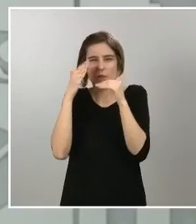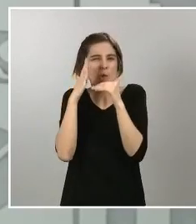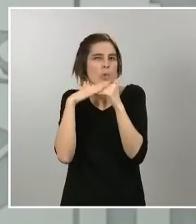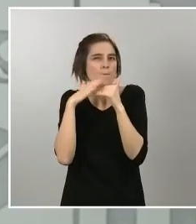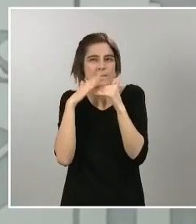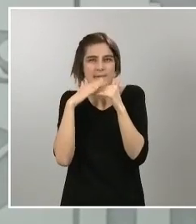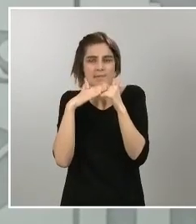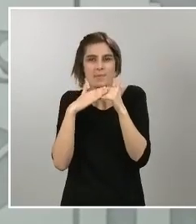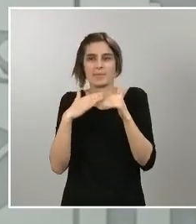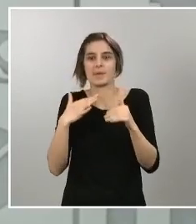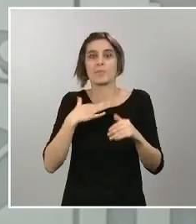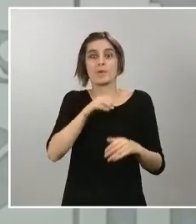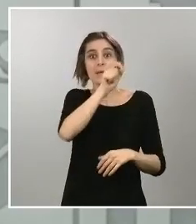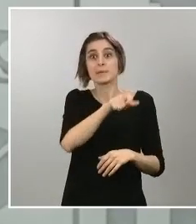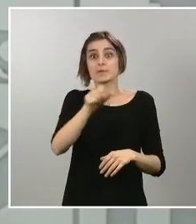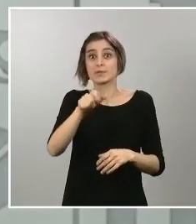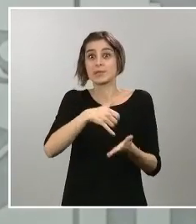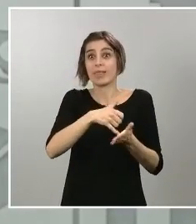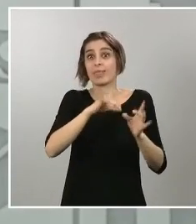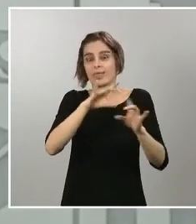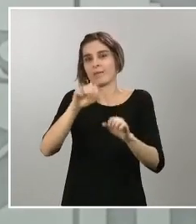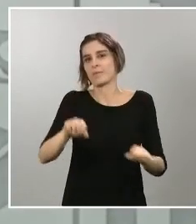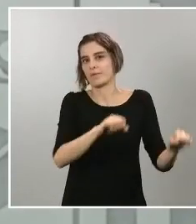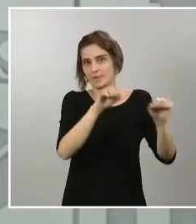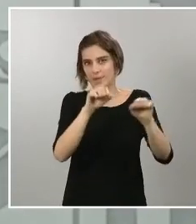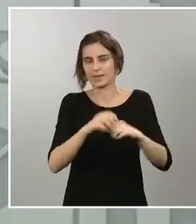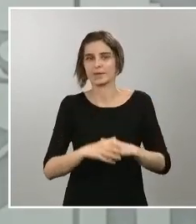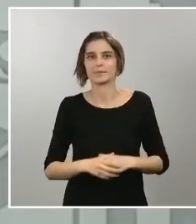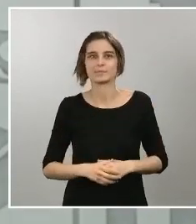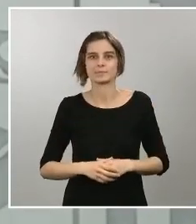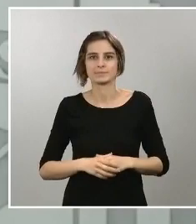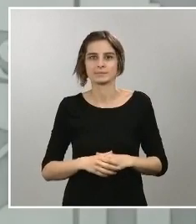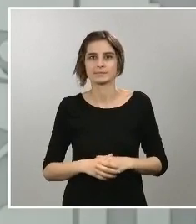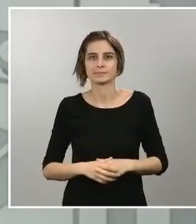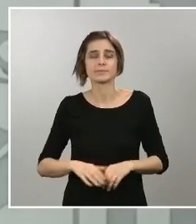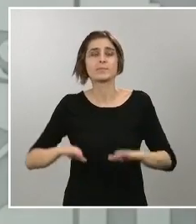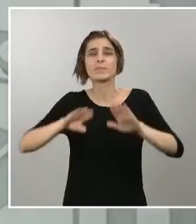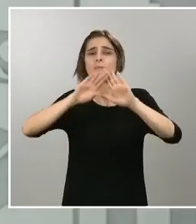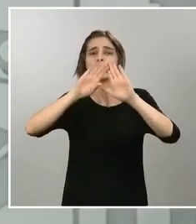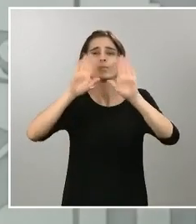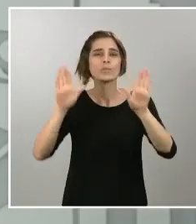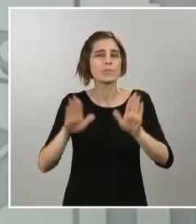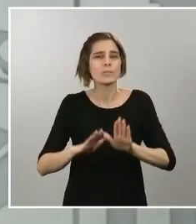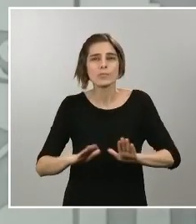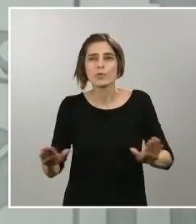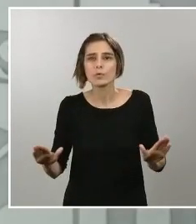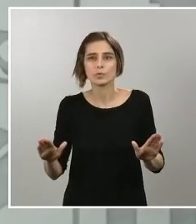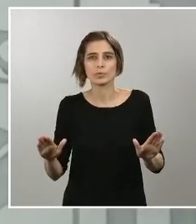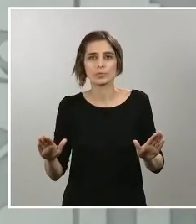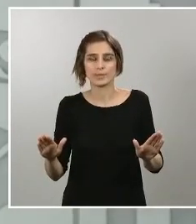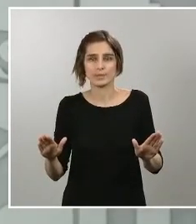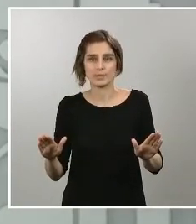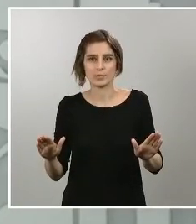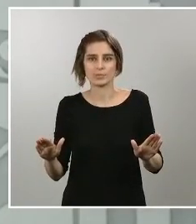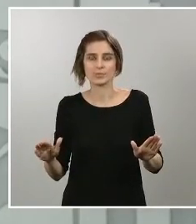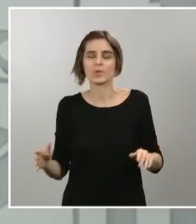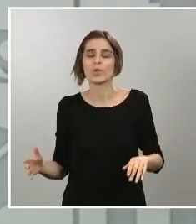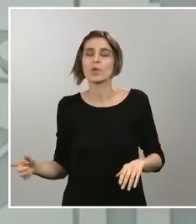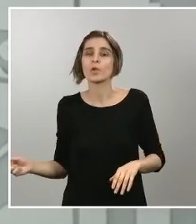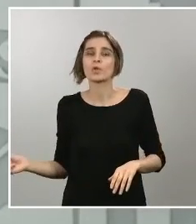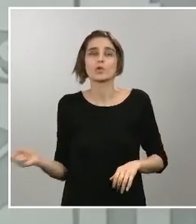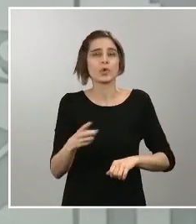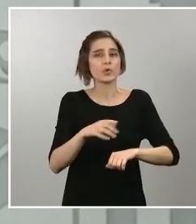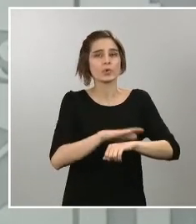vulnerables. Y, por último, quiero decir que el elemento esencial que ha ocupado al conjunto de los ministerios durante los últimos días